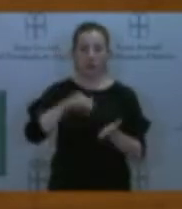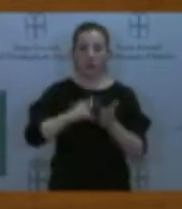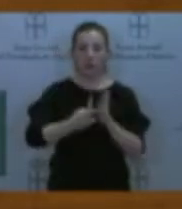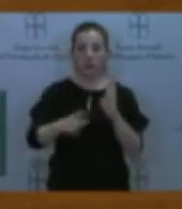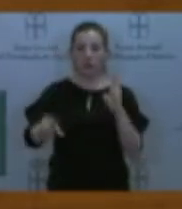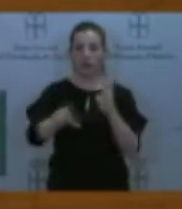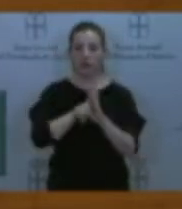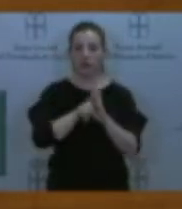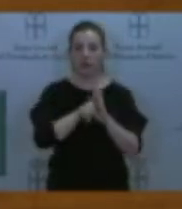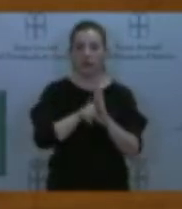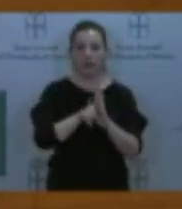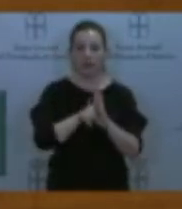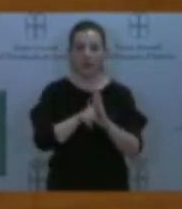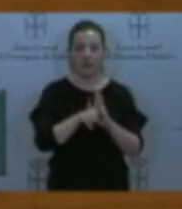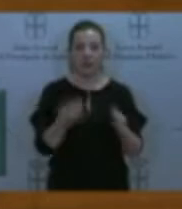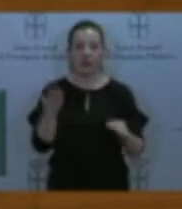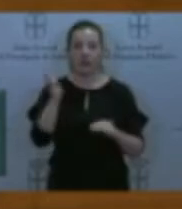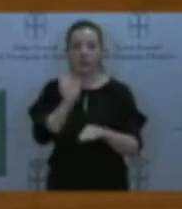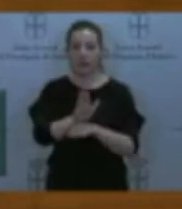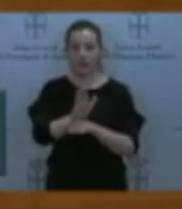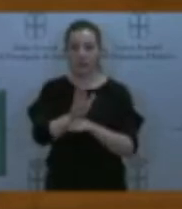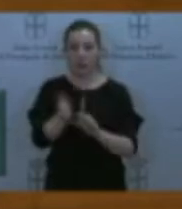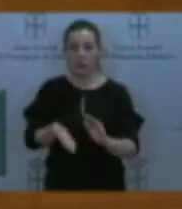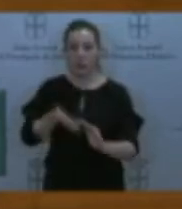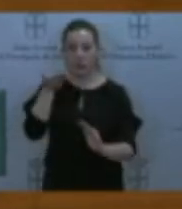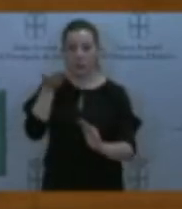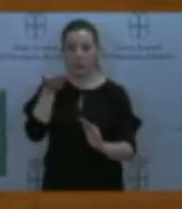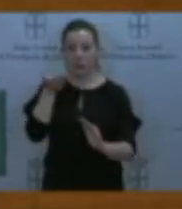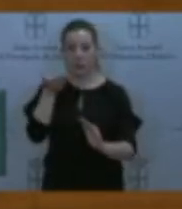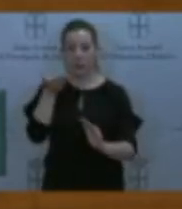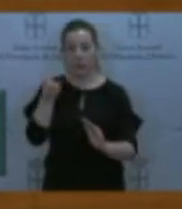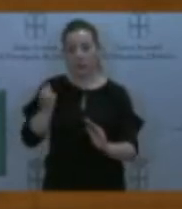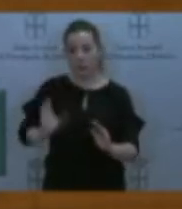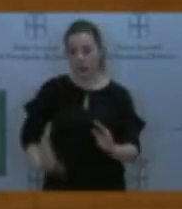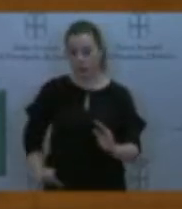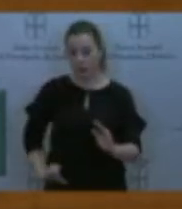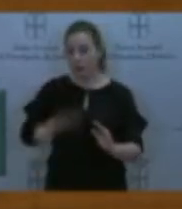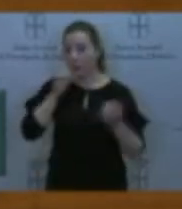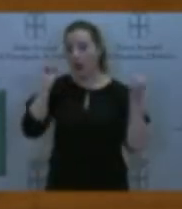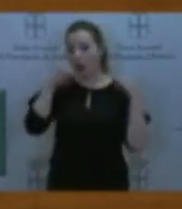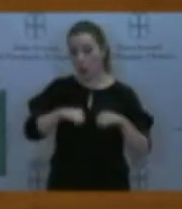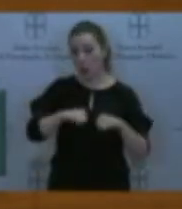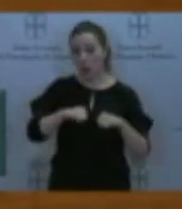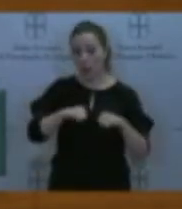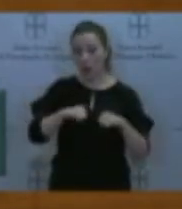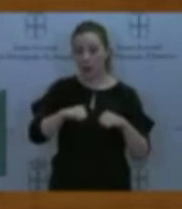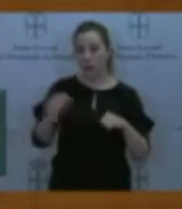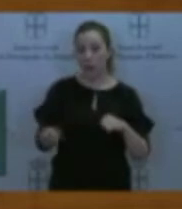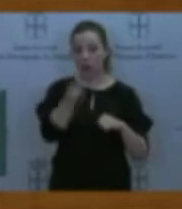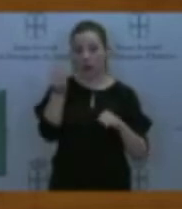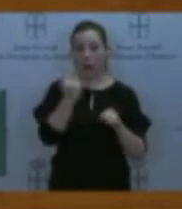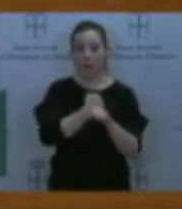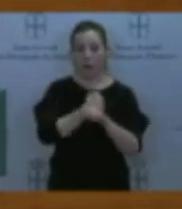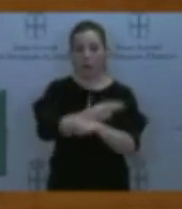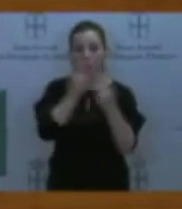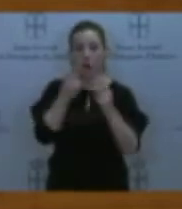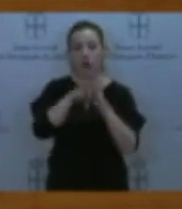nos presenta el Gobierno refleja un incremento de retribuciones producto del segundo acuerdo para la mejora del empleo público y de condiciones de trabajo